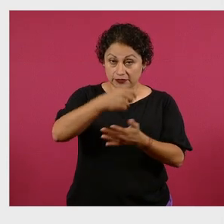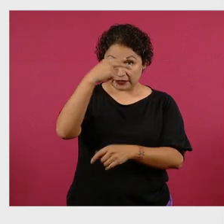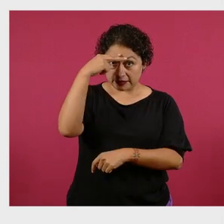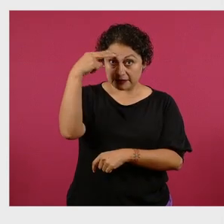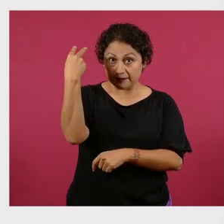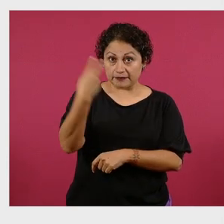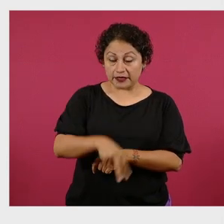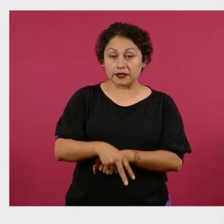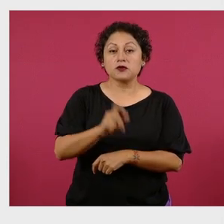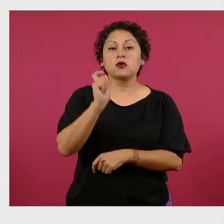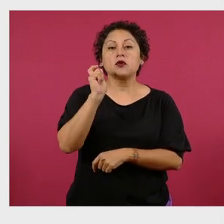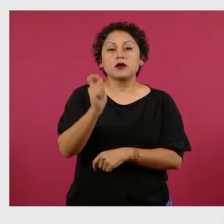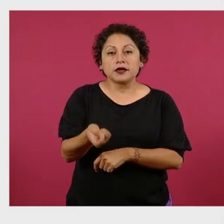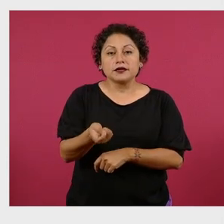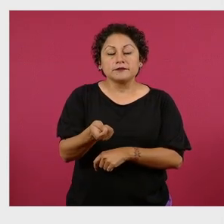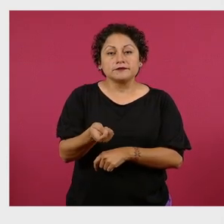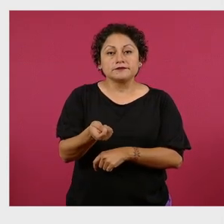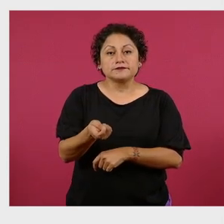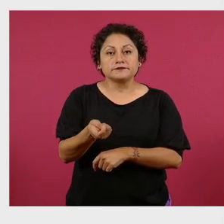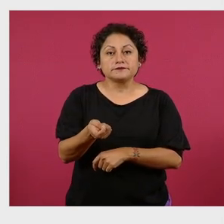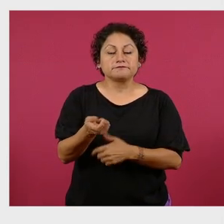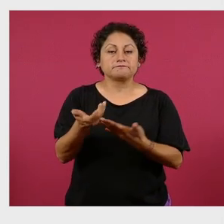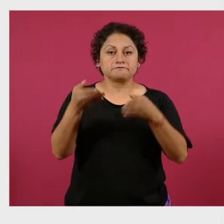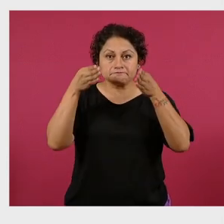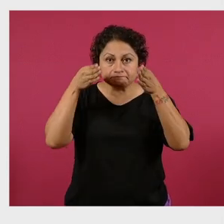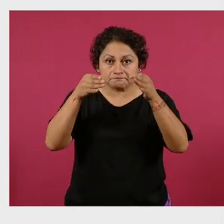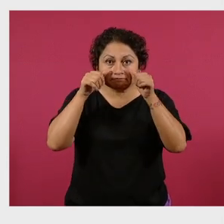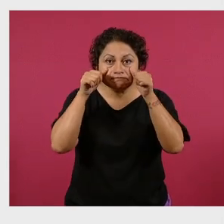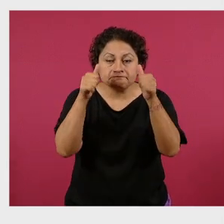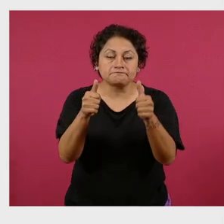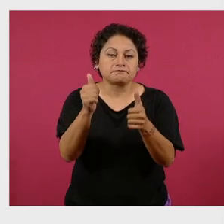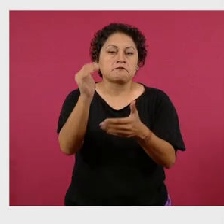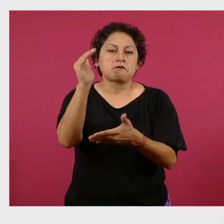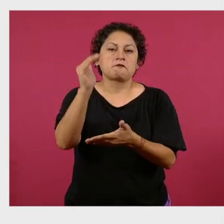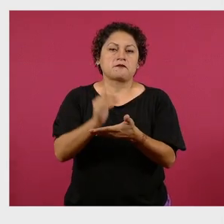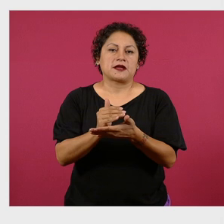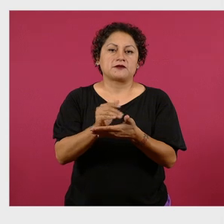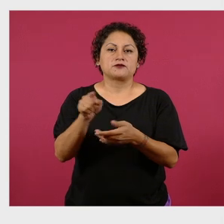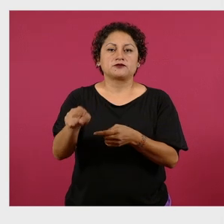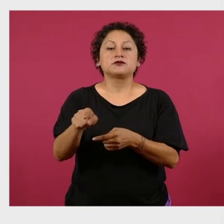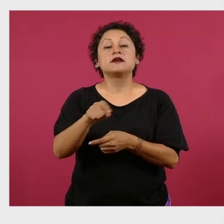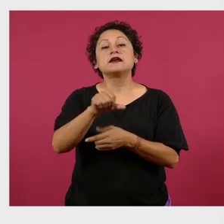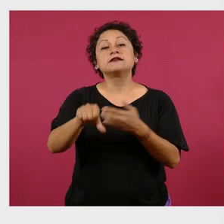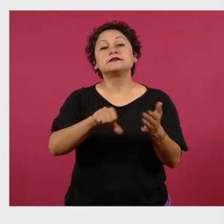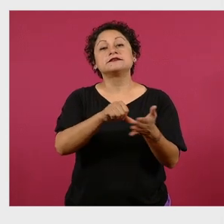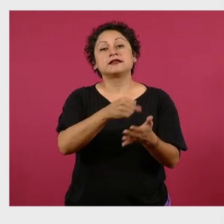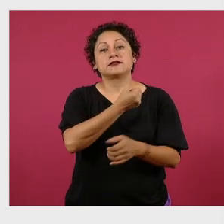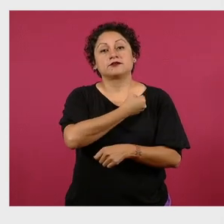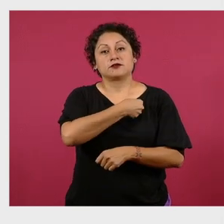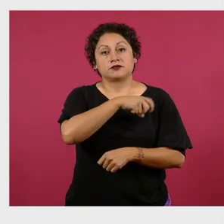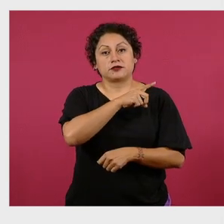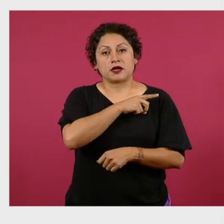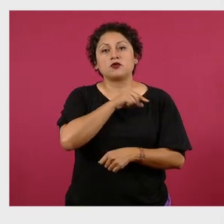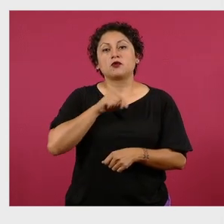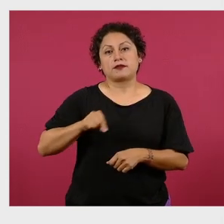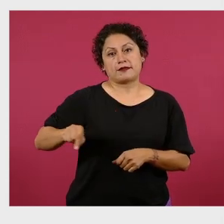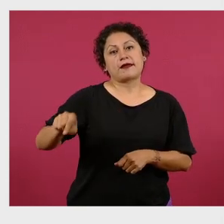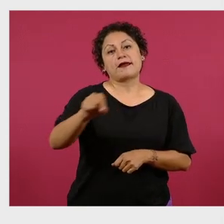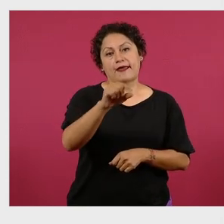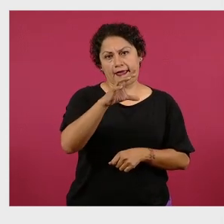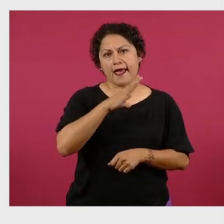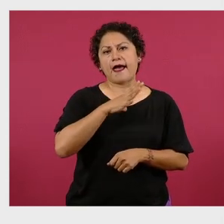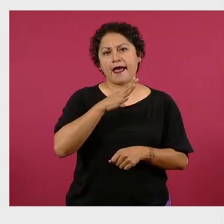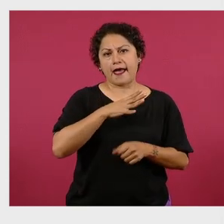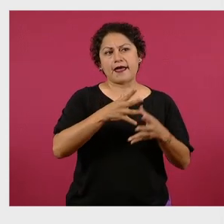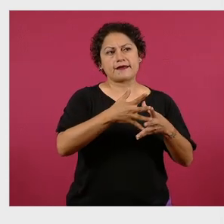en donde menos se ponía el enfoque en centros de salud. A pesar de que se tienen centros de salud muy grandes, de muchos consultorios,